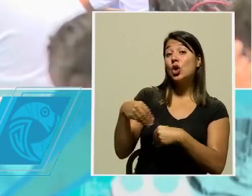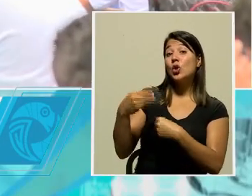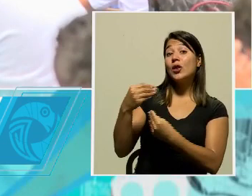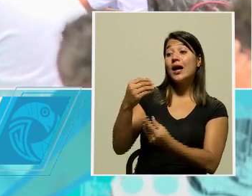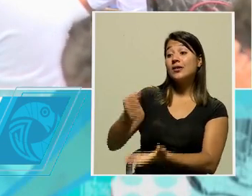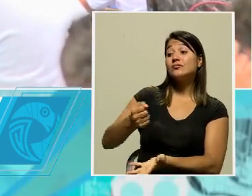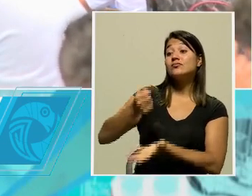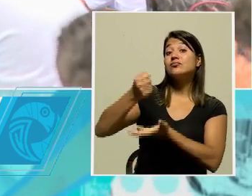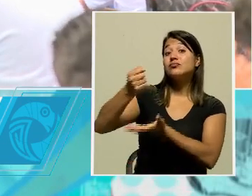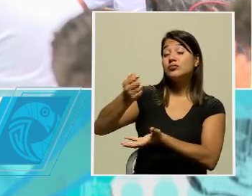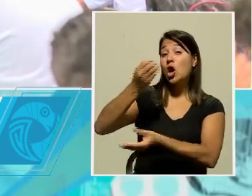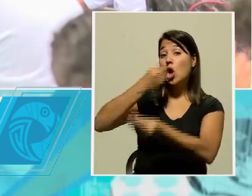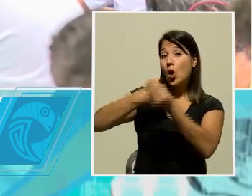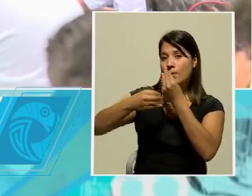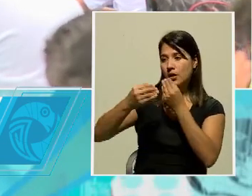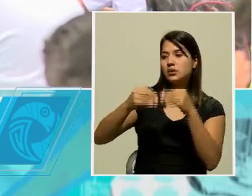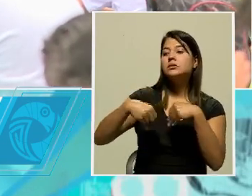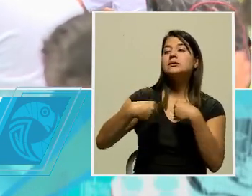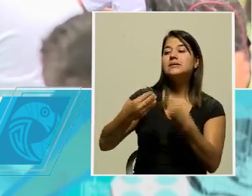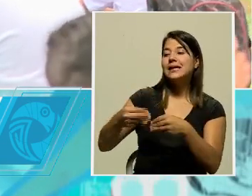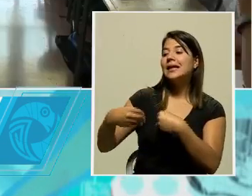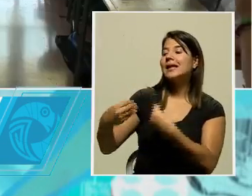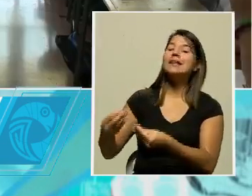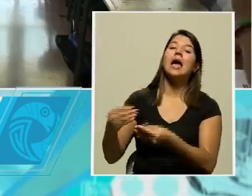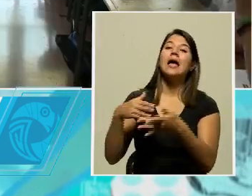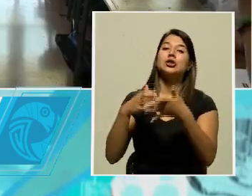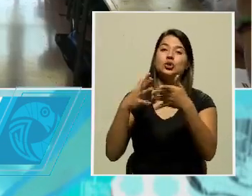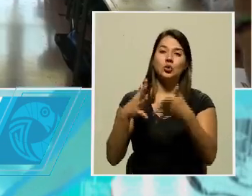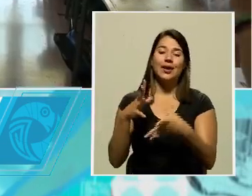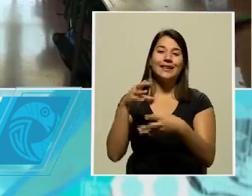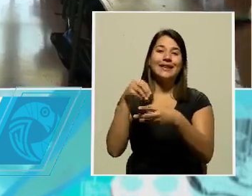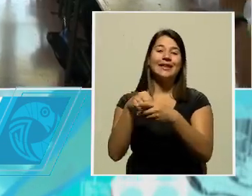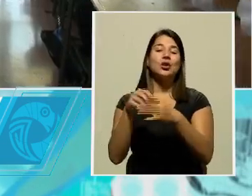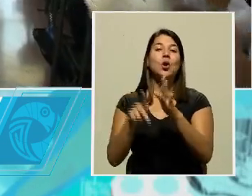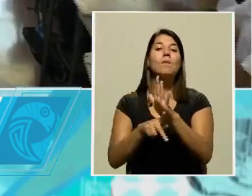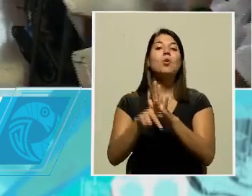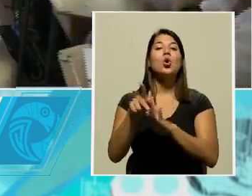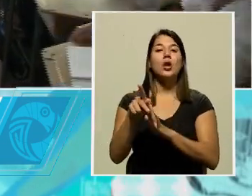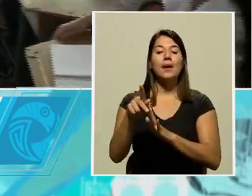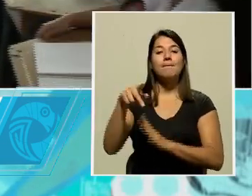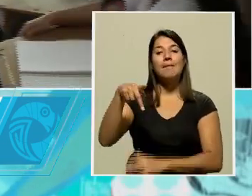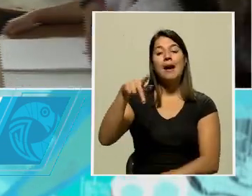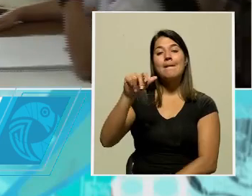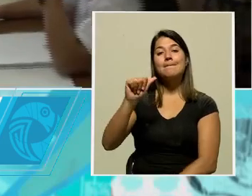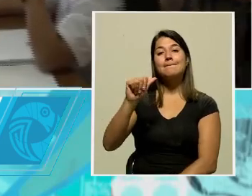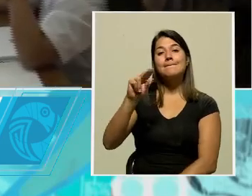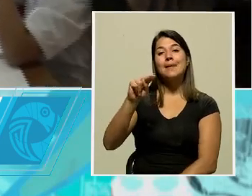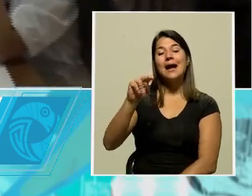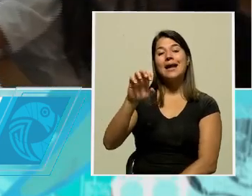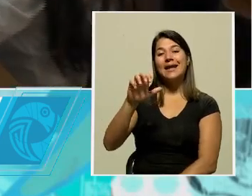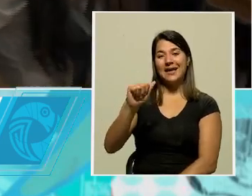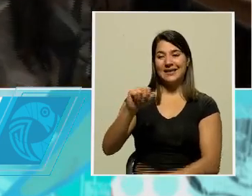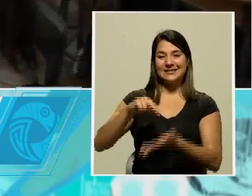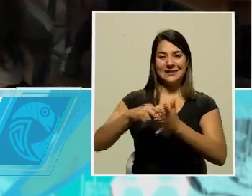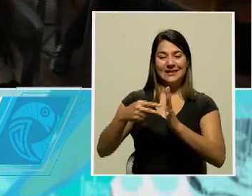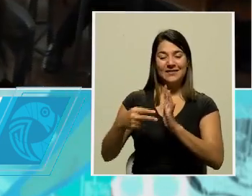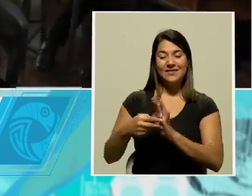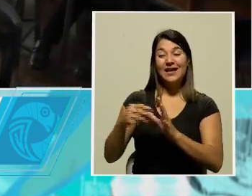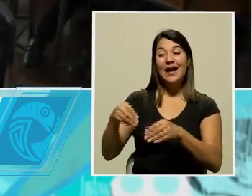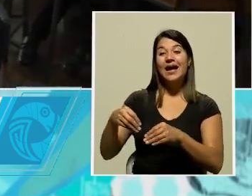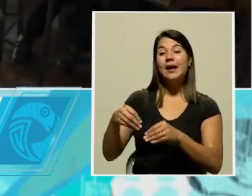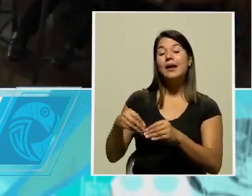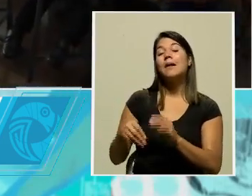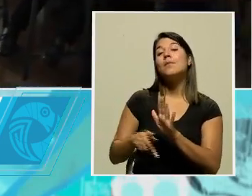que reciben las personas estudiantes que son beneficiarias del programa de PANEA, y para todas las personas estudiantes matriculadas que pertenecen a este